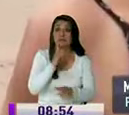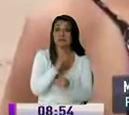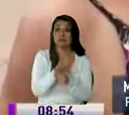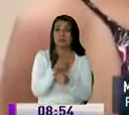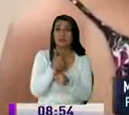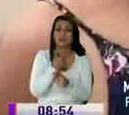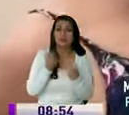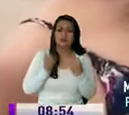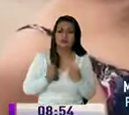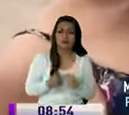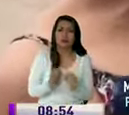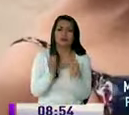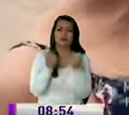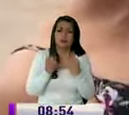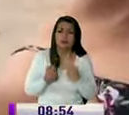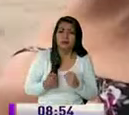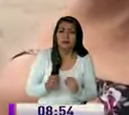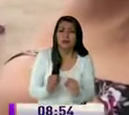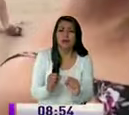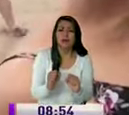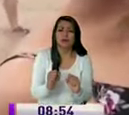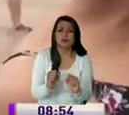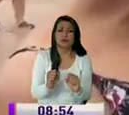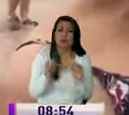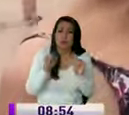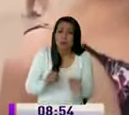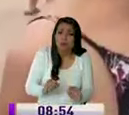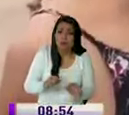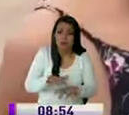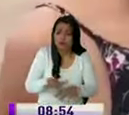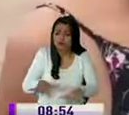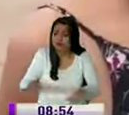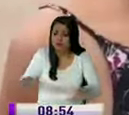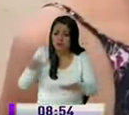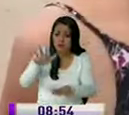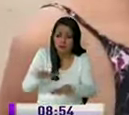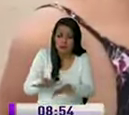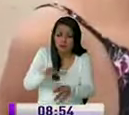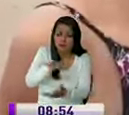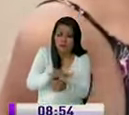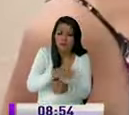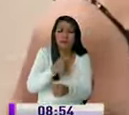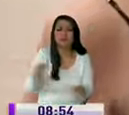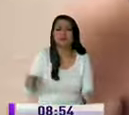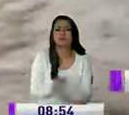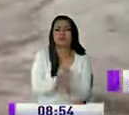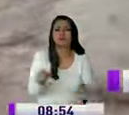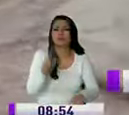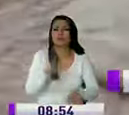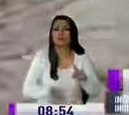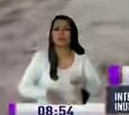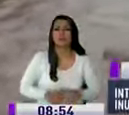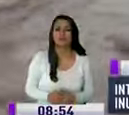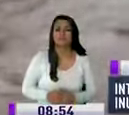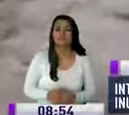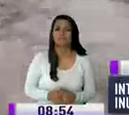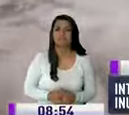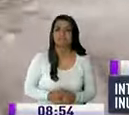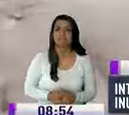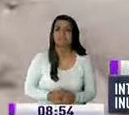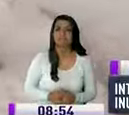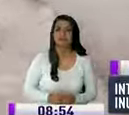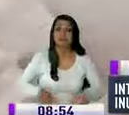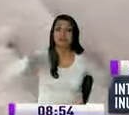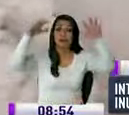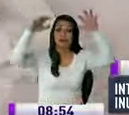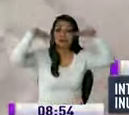más que tratemos en lo posible de sufrir de buscar la forma de tapar era de más no había cómo con pocos minutos de